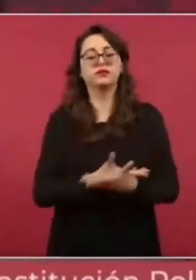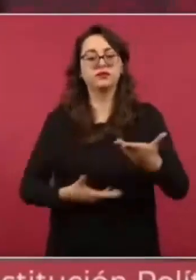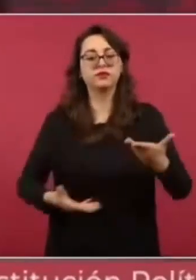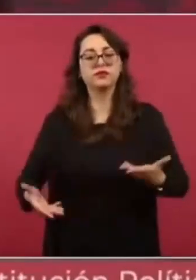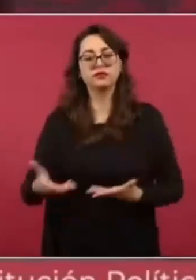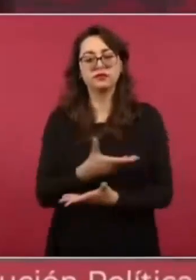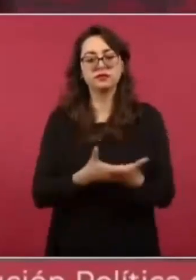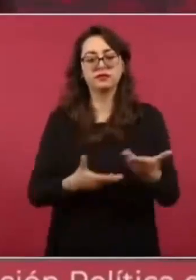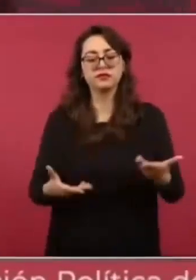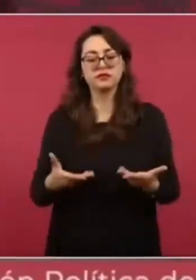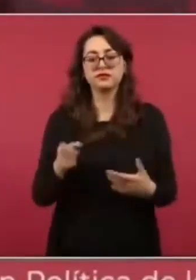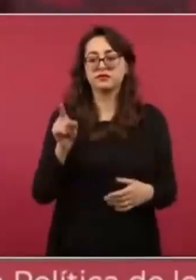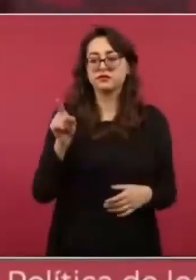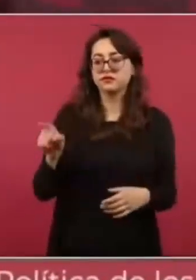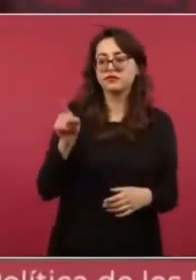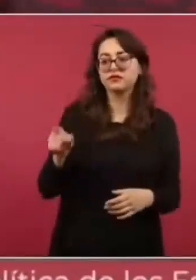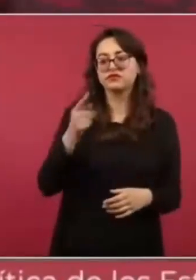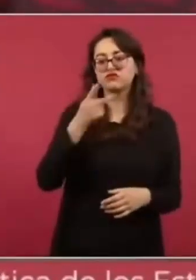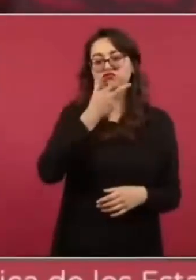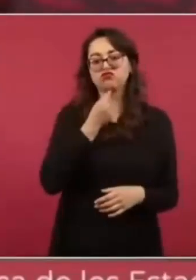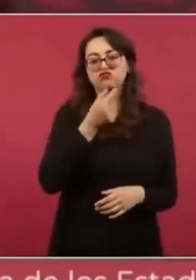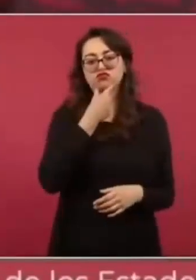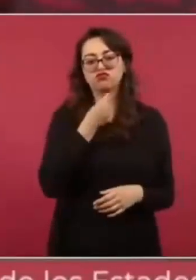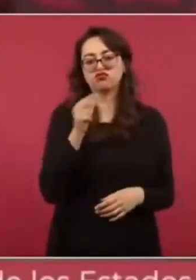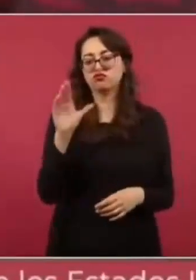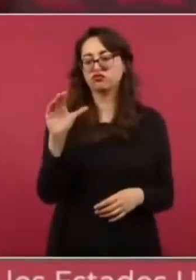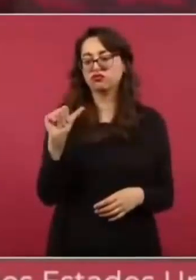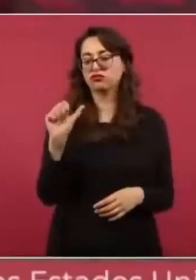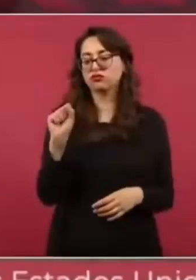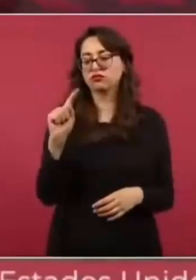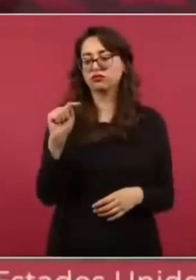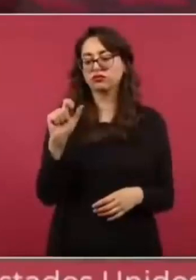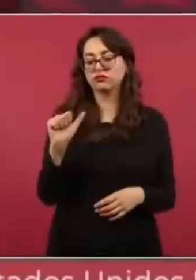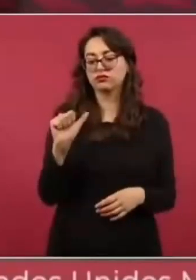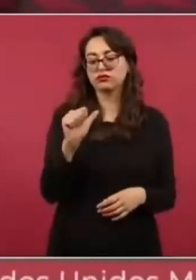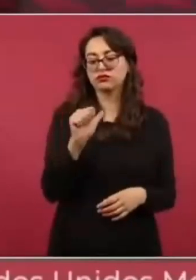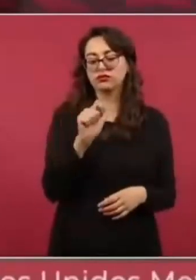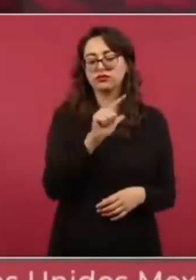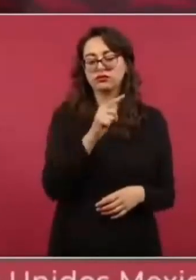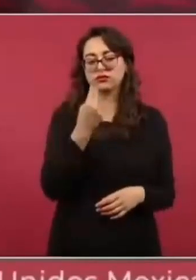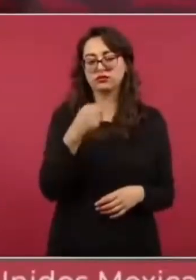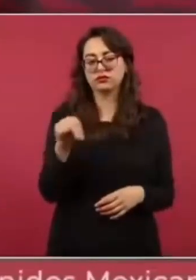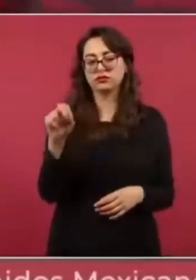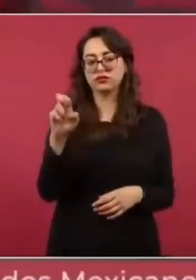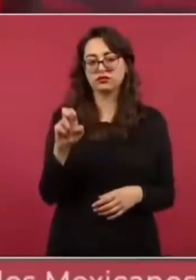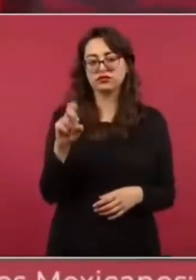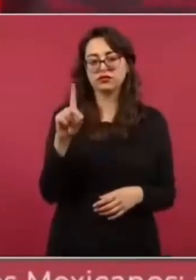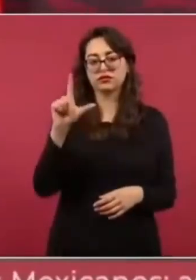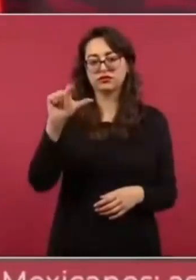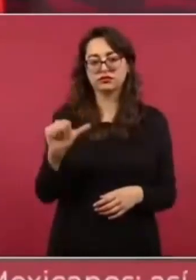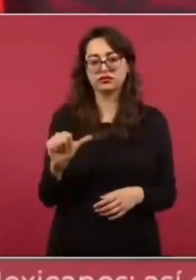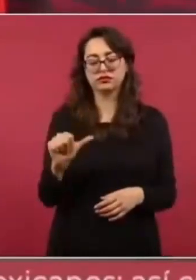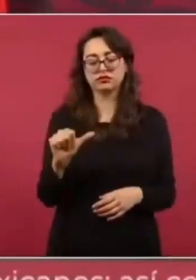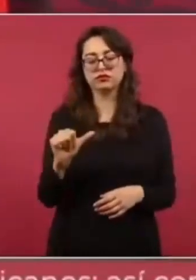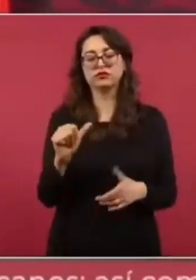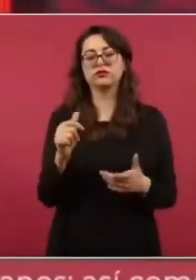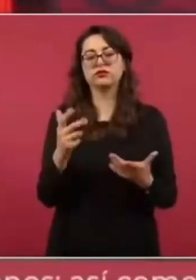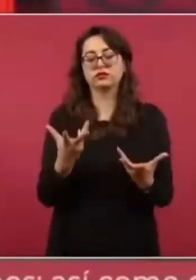y Castañeda, que era el asesor, principal secretario de Relaciones Exteriores,